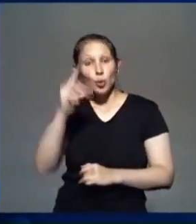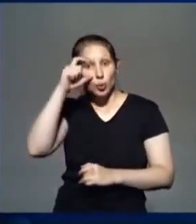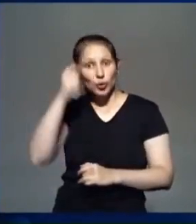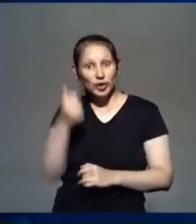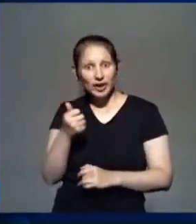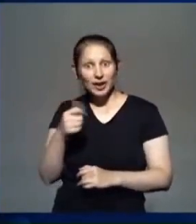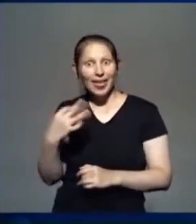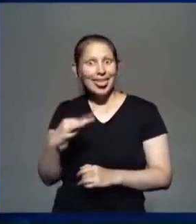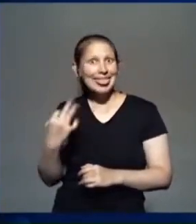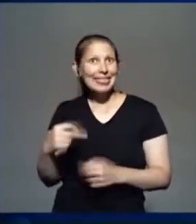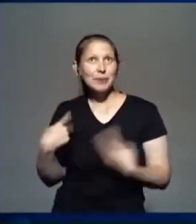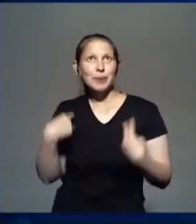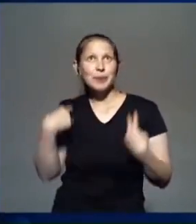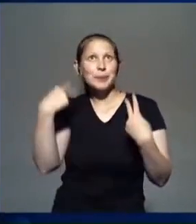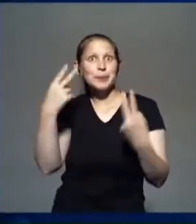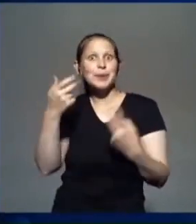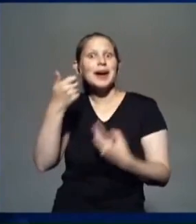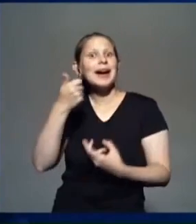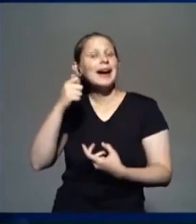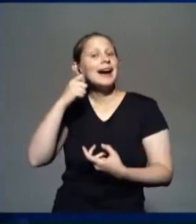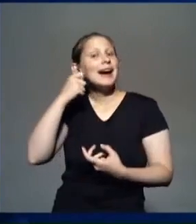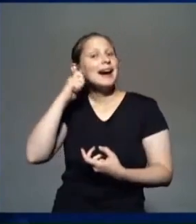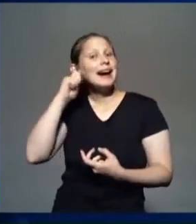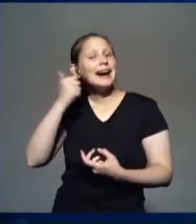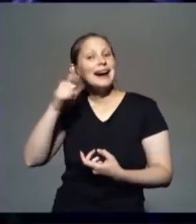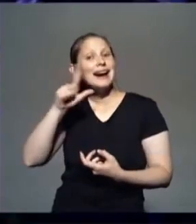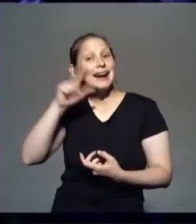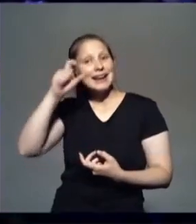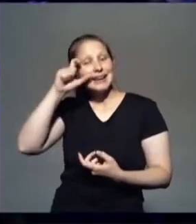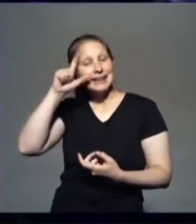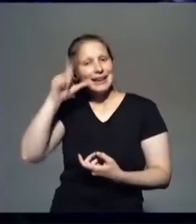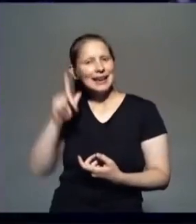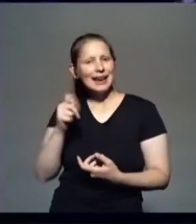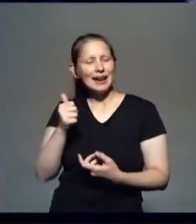pero Él no va a pegar la vuelta de todos los judíos.